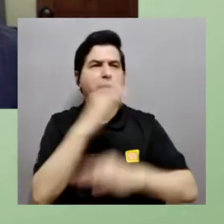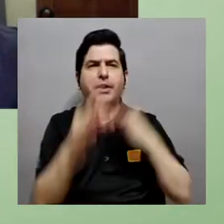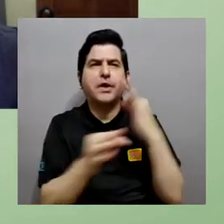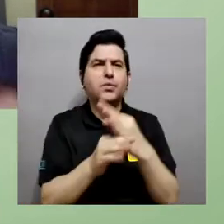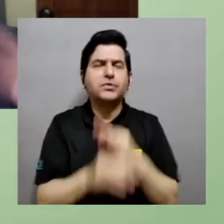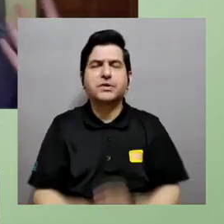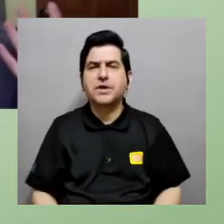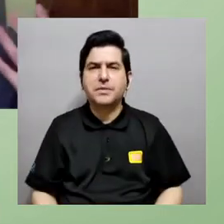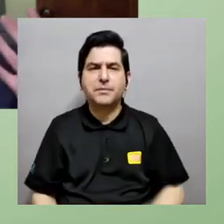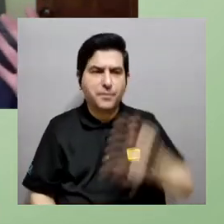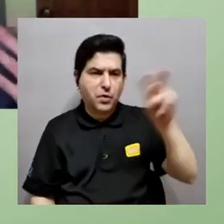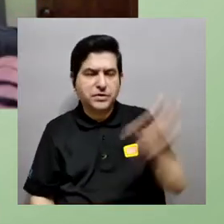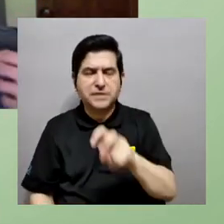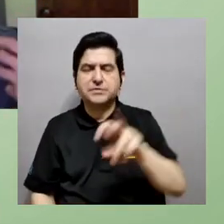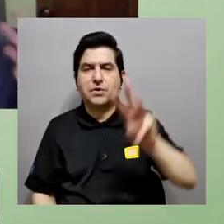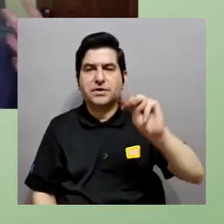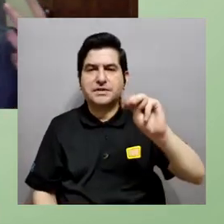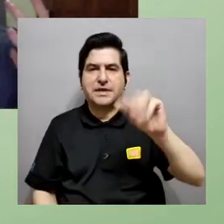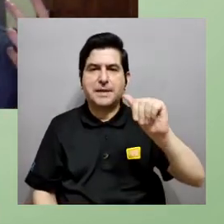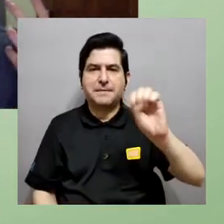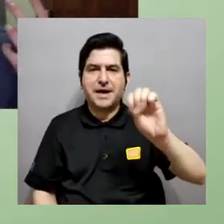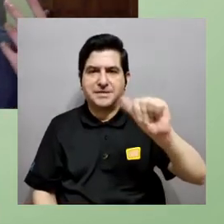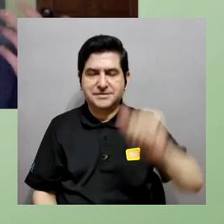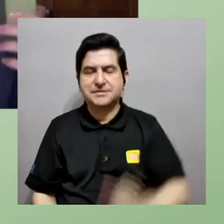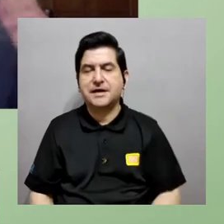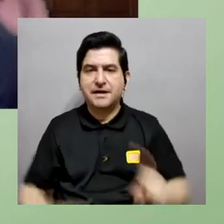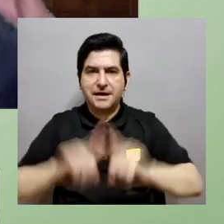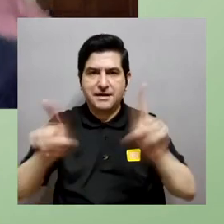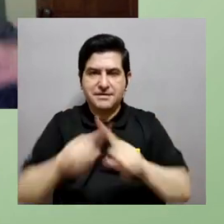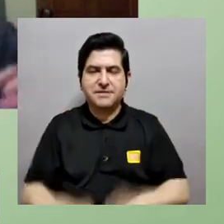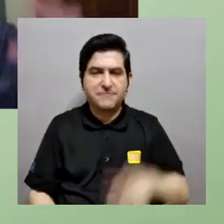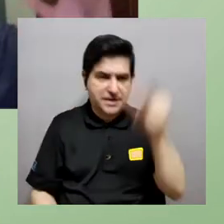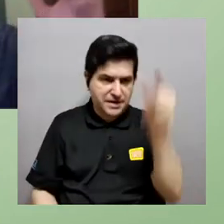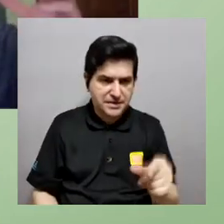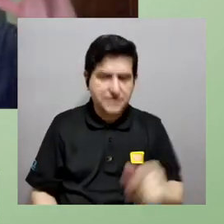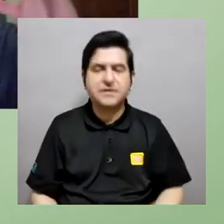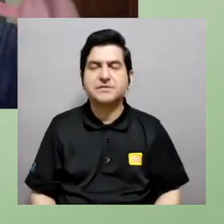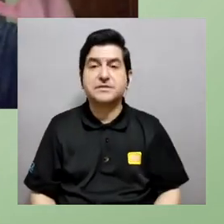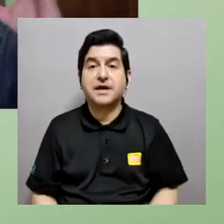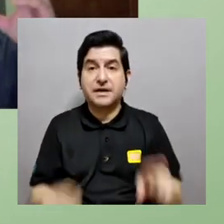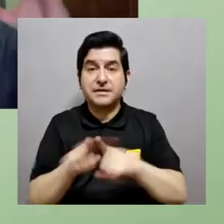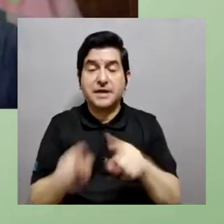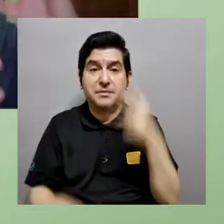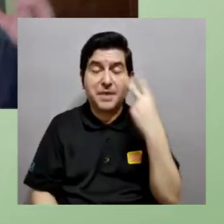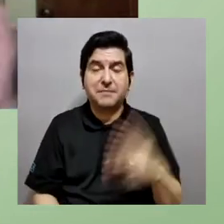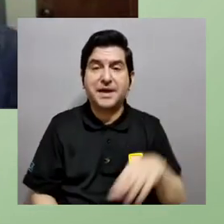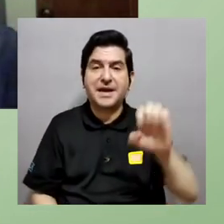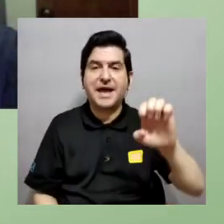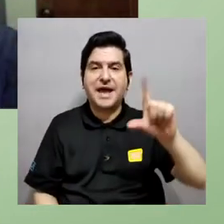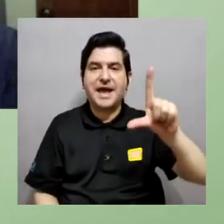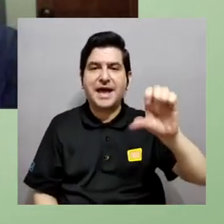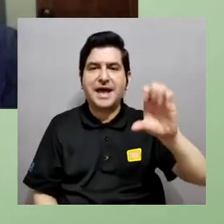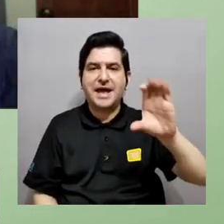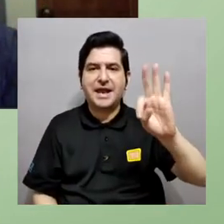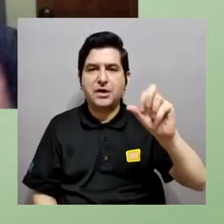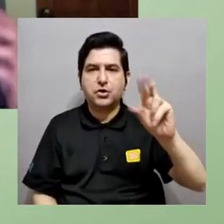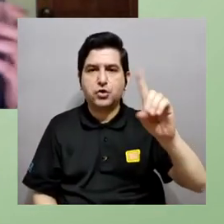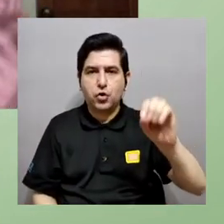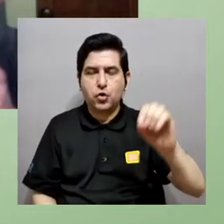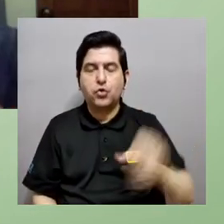también el comportamiento de qué tipo de transporte de masa hay entre los microorganismos